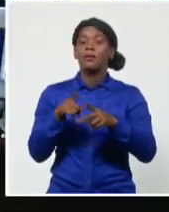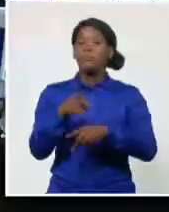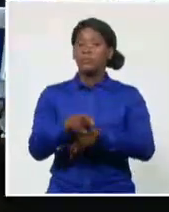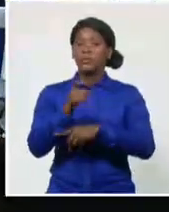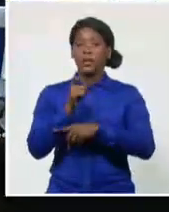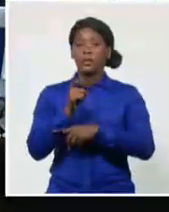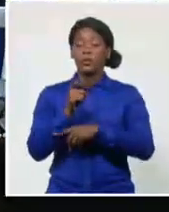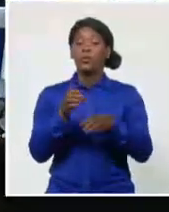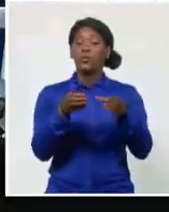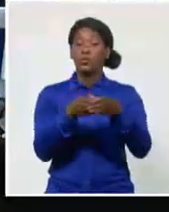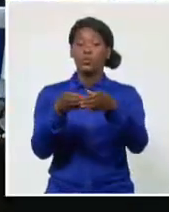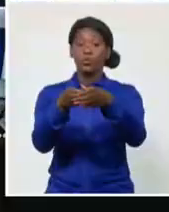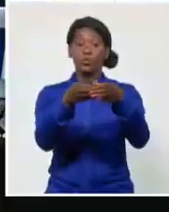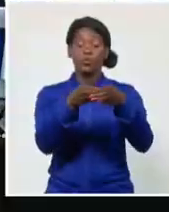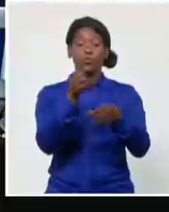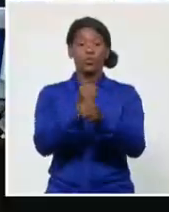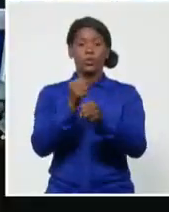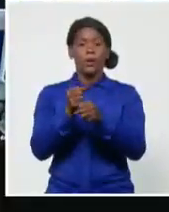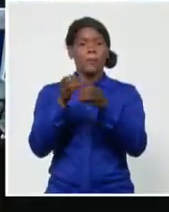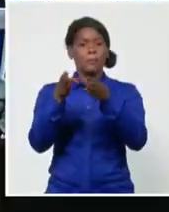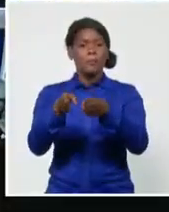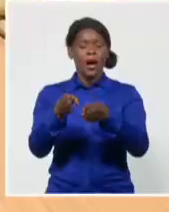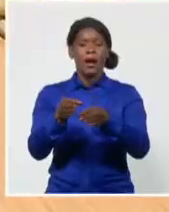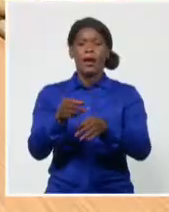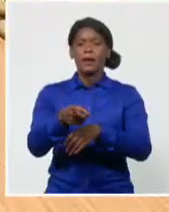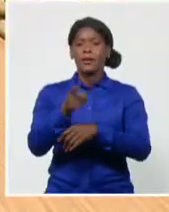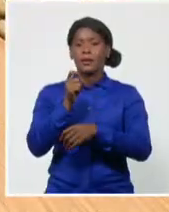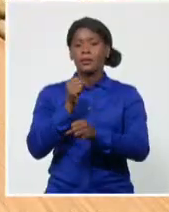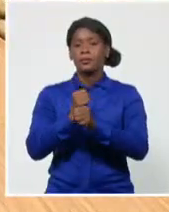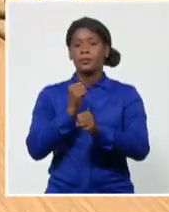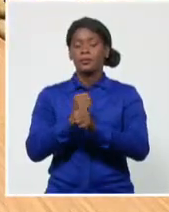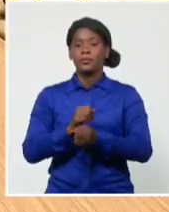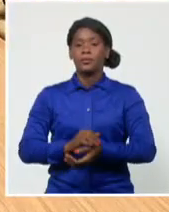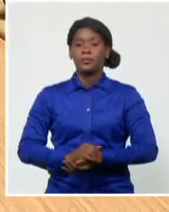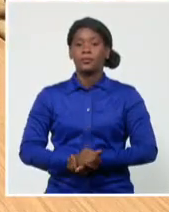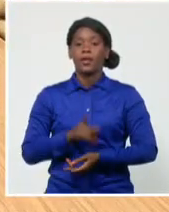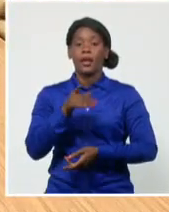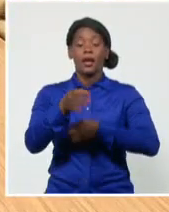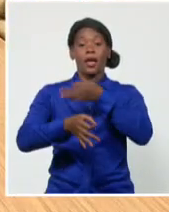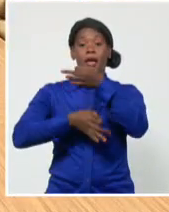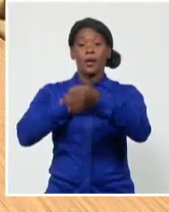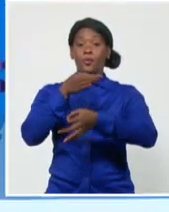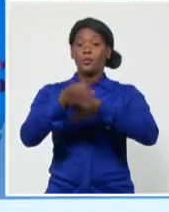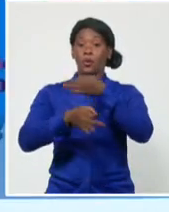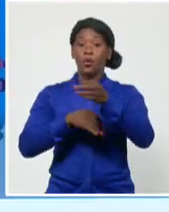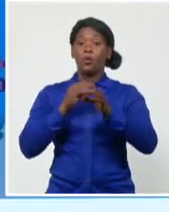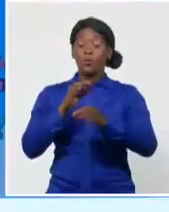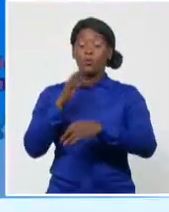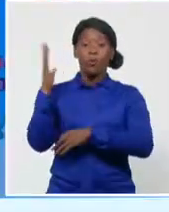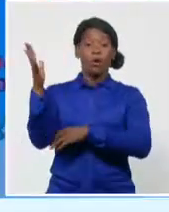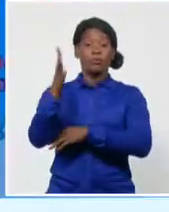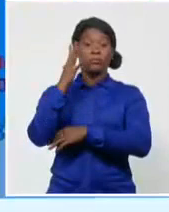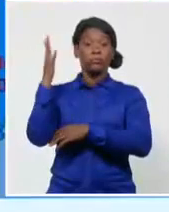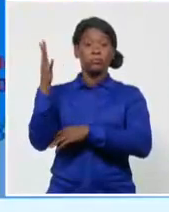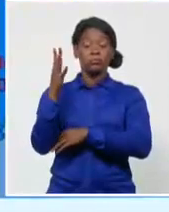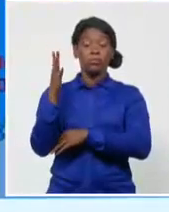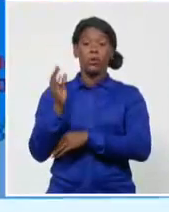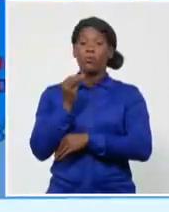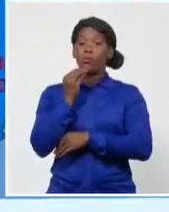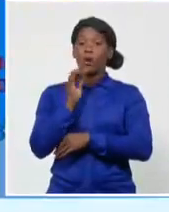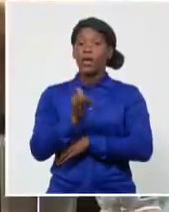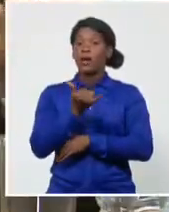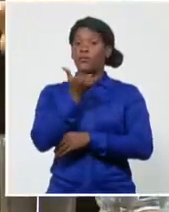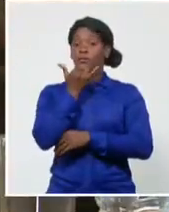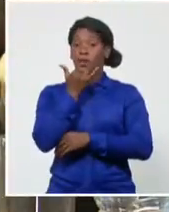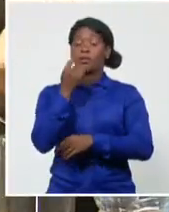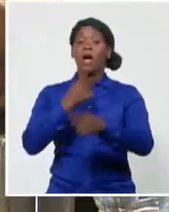obligadas. En la sesión se explicó que este evento meteorológico puede afectar varias regiones de la